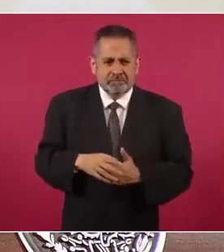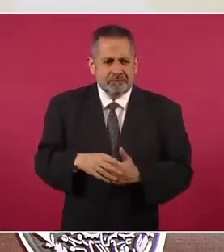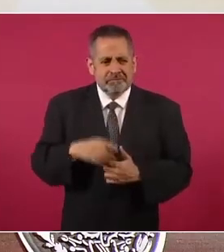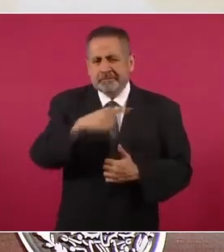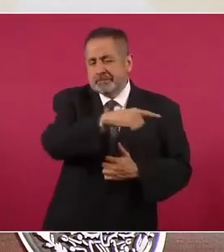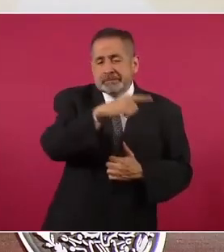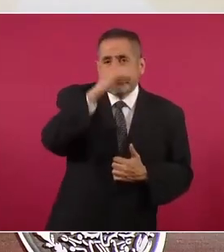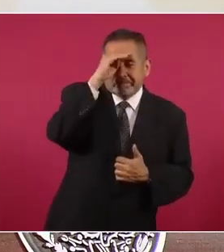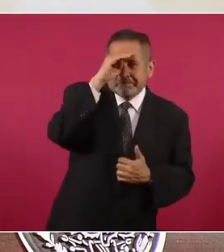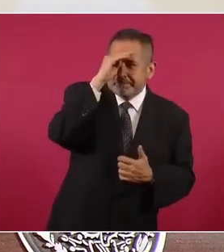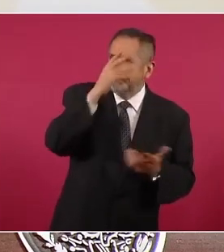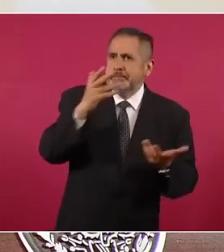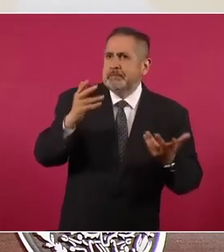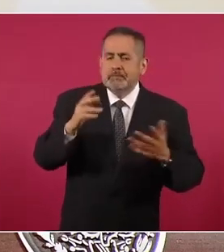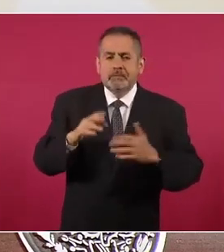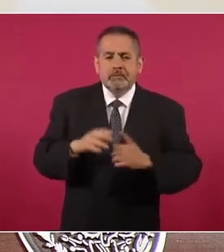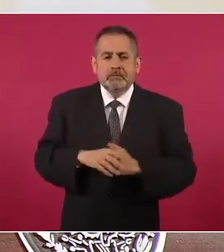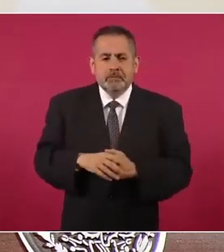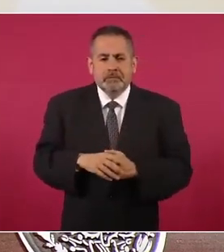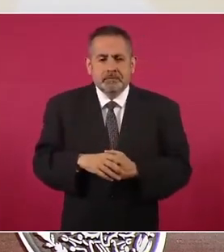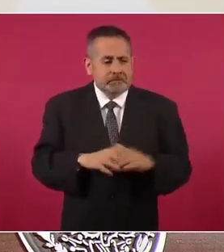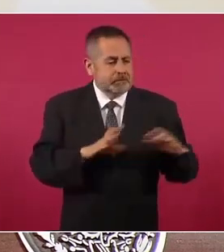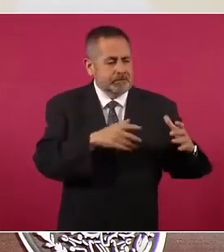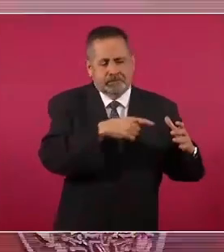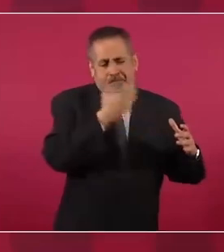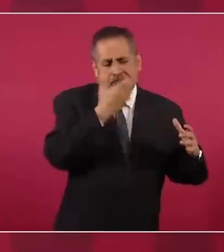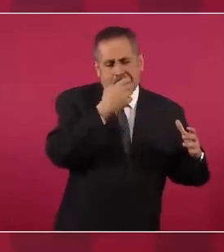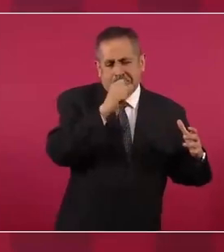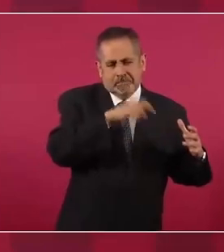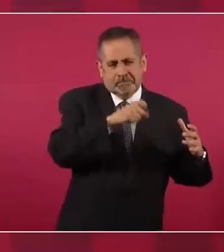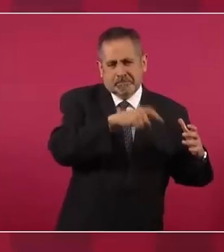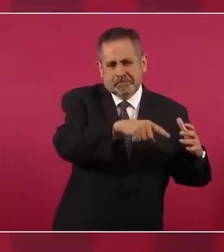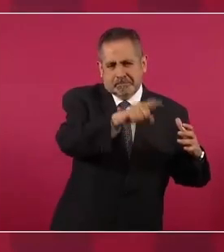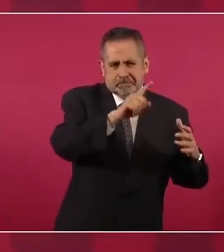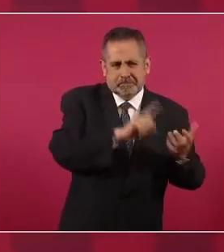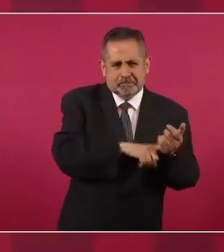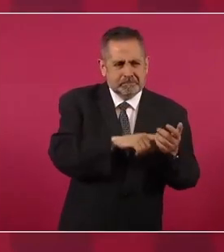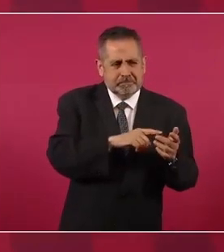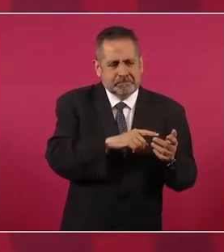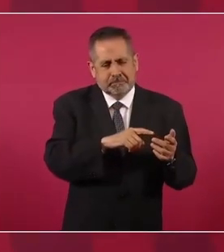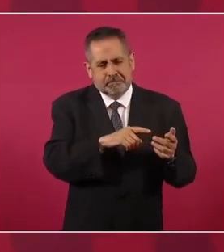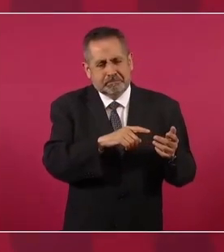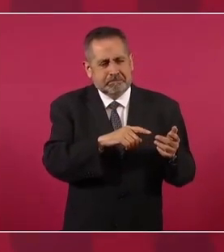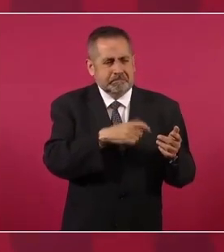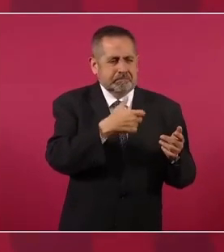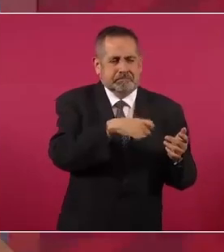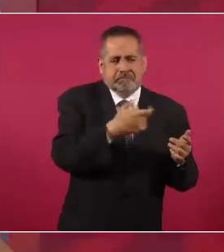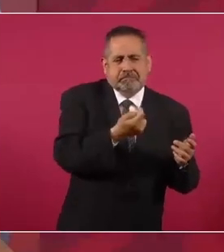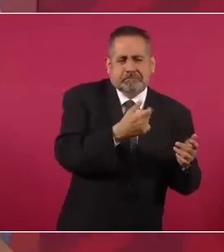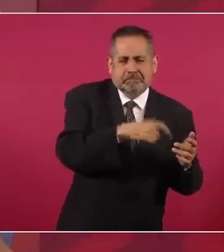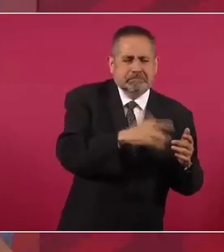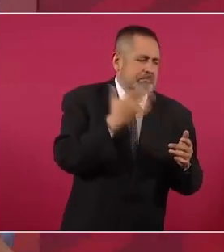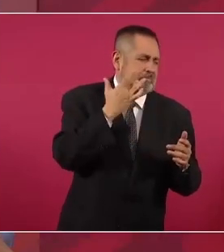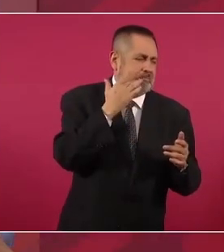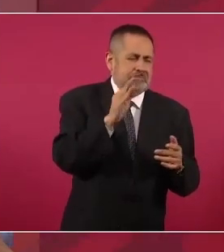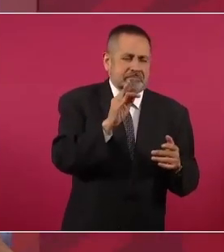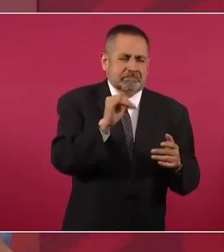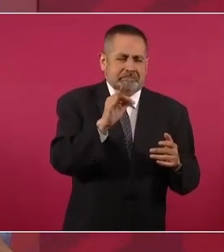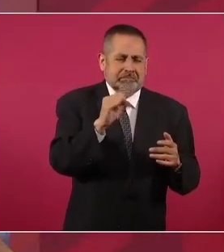un conservador, pequeño burgués o fifí,